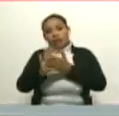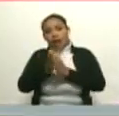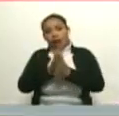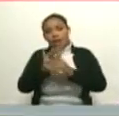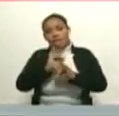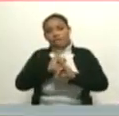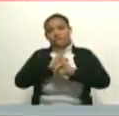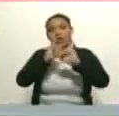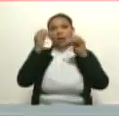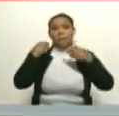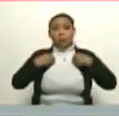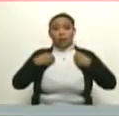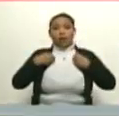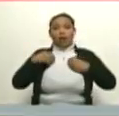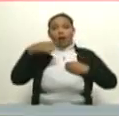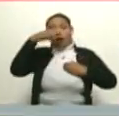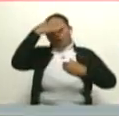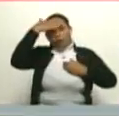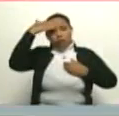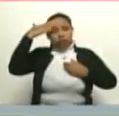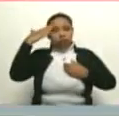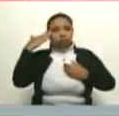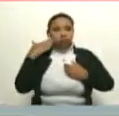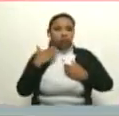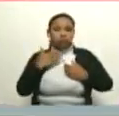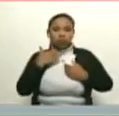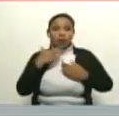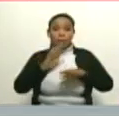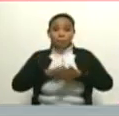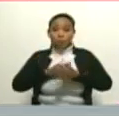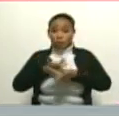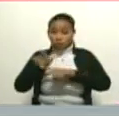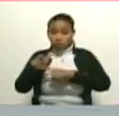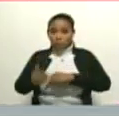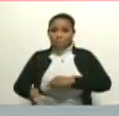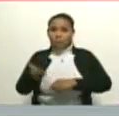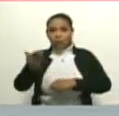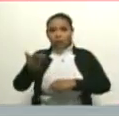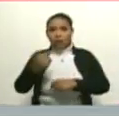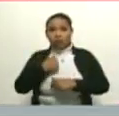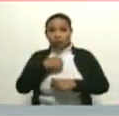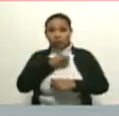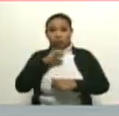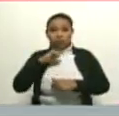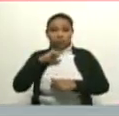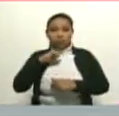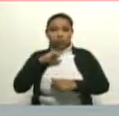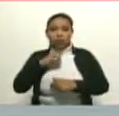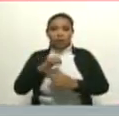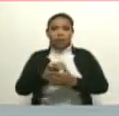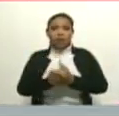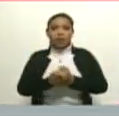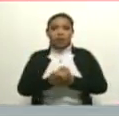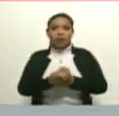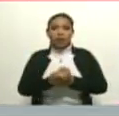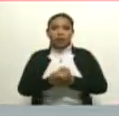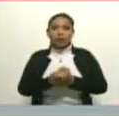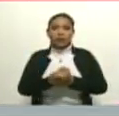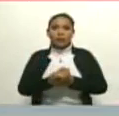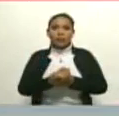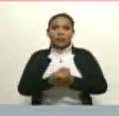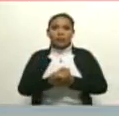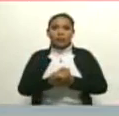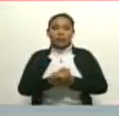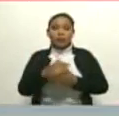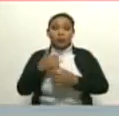preocupación, por eso es tan importante. Yo personalmente, déjame decirte, Julio, yo